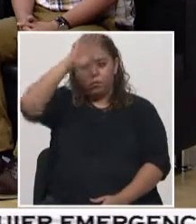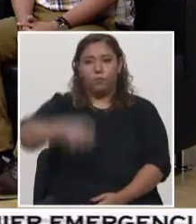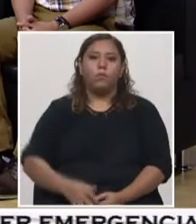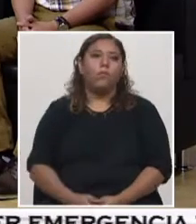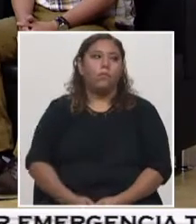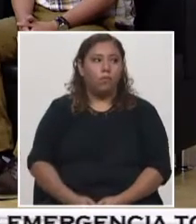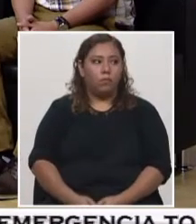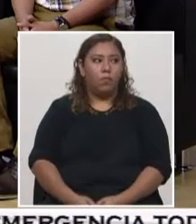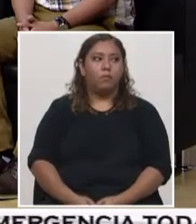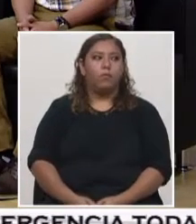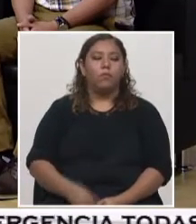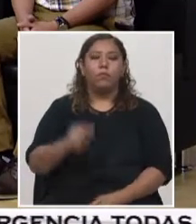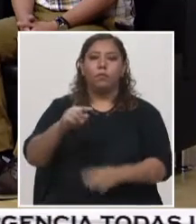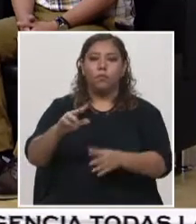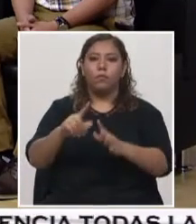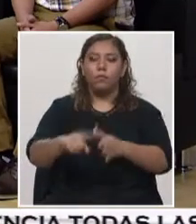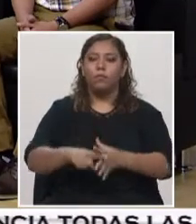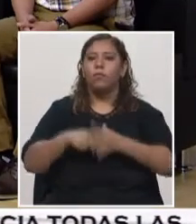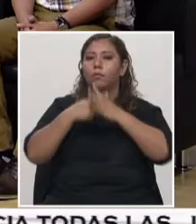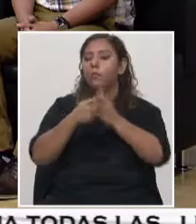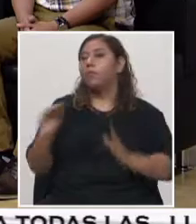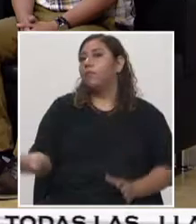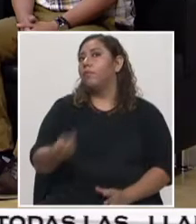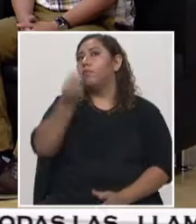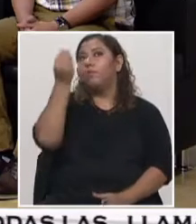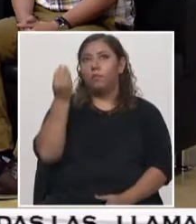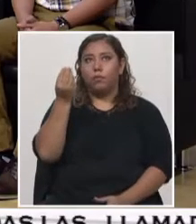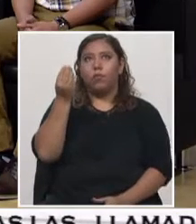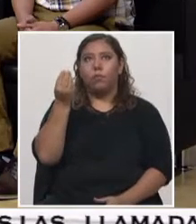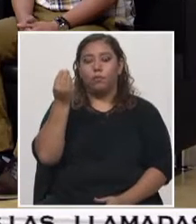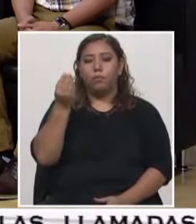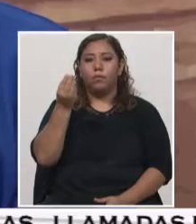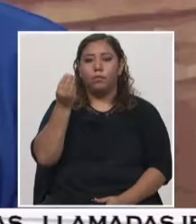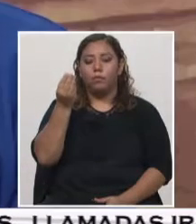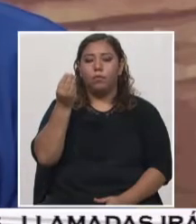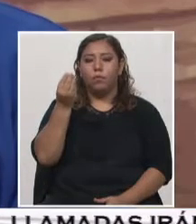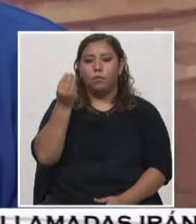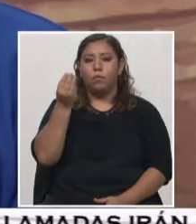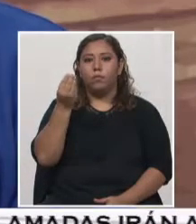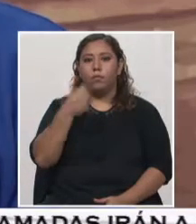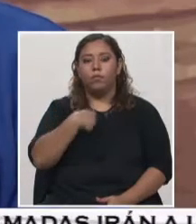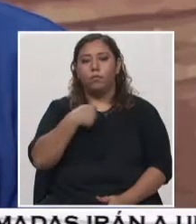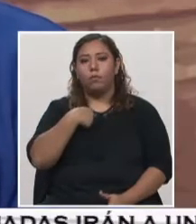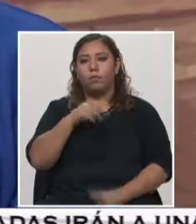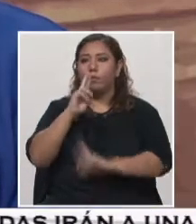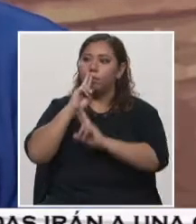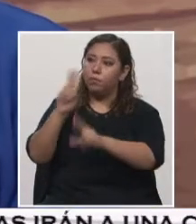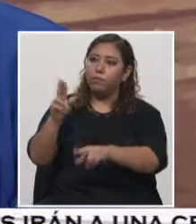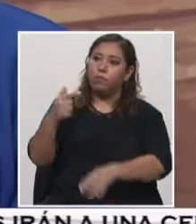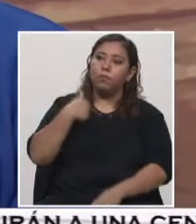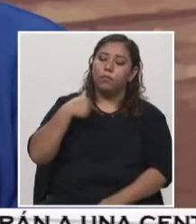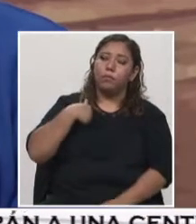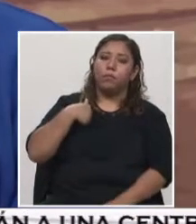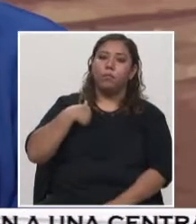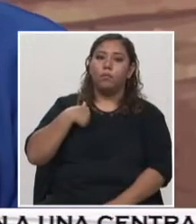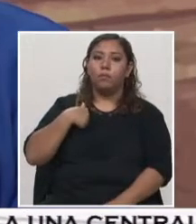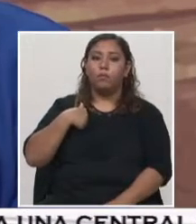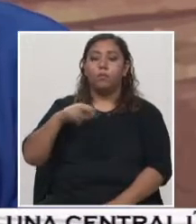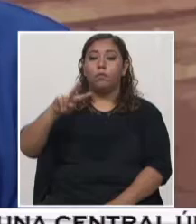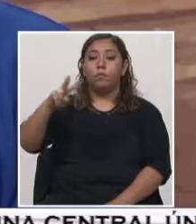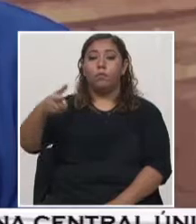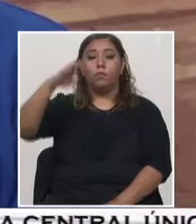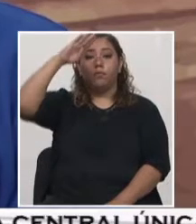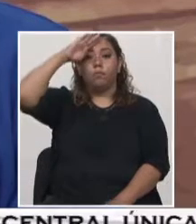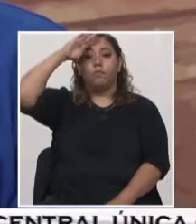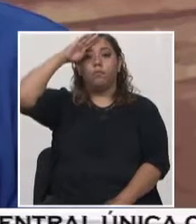joven? Sí, básicamente y me desempeño, ostento el grado de subteniente del Cuerpo de Bomberos,